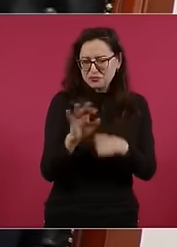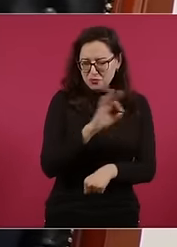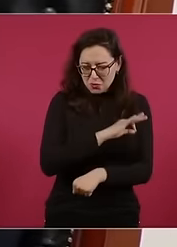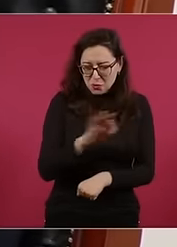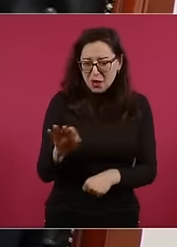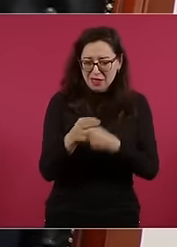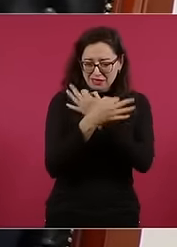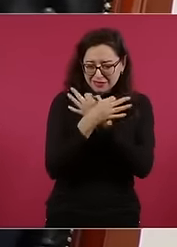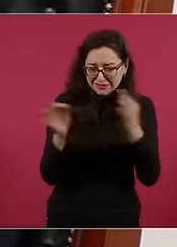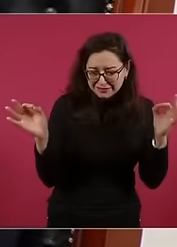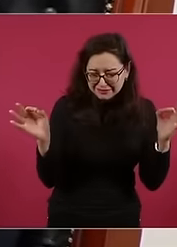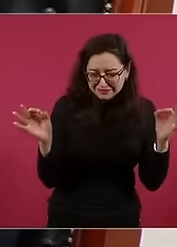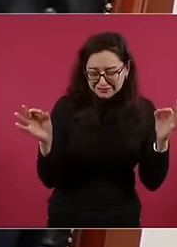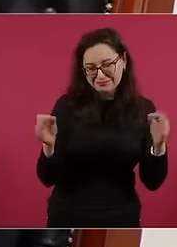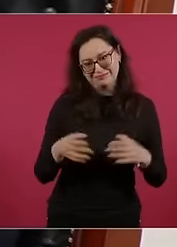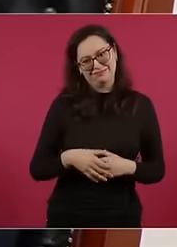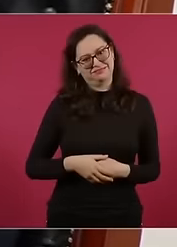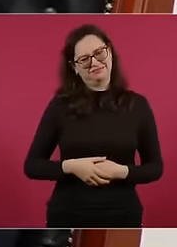¿qué es eso?